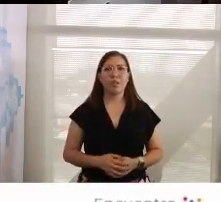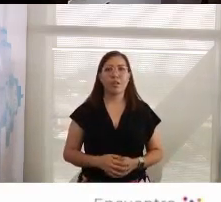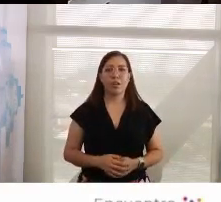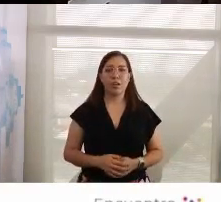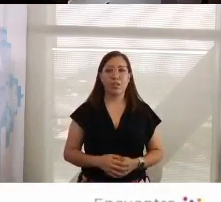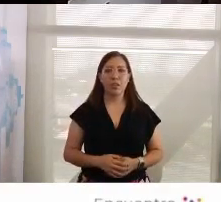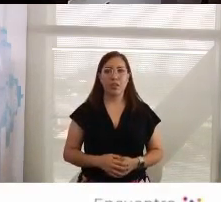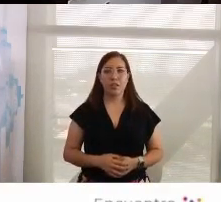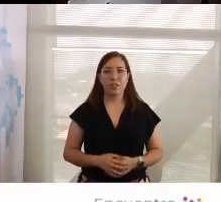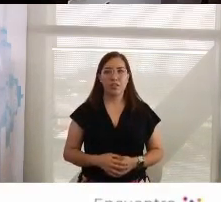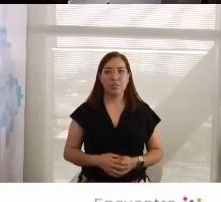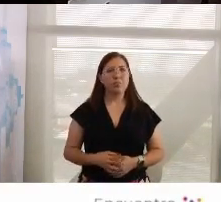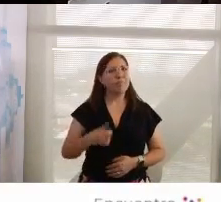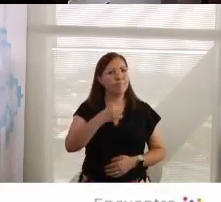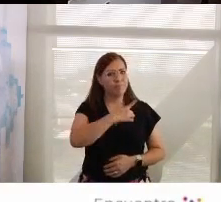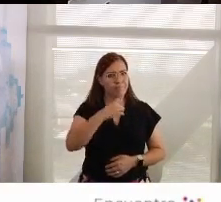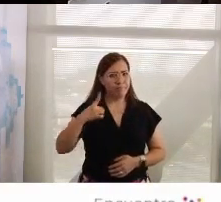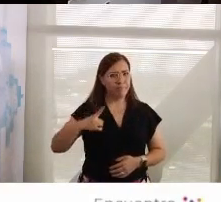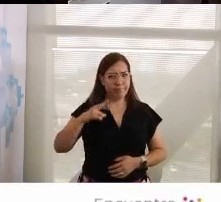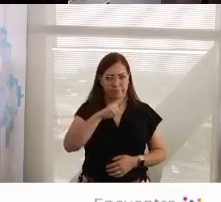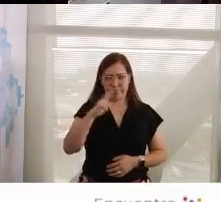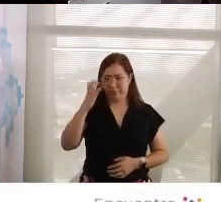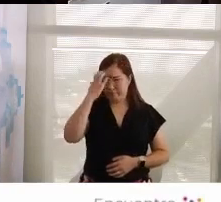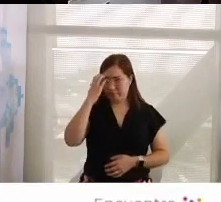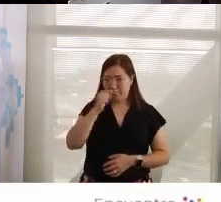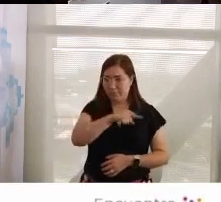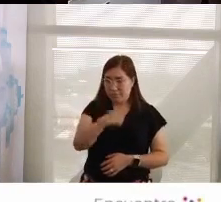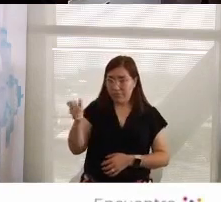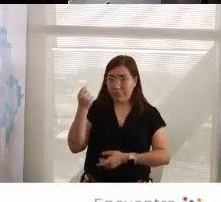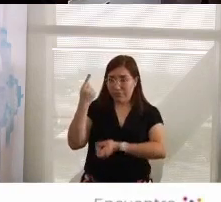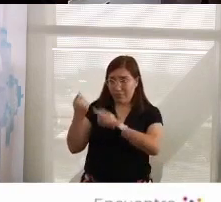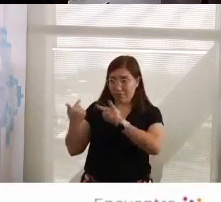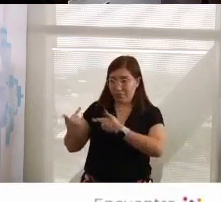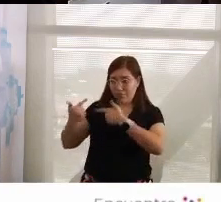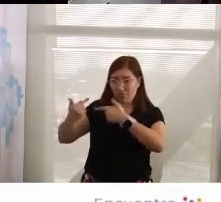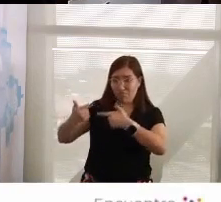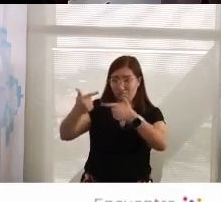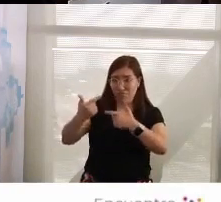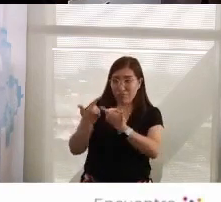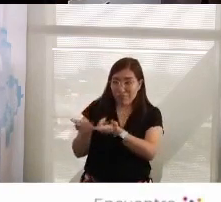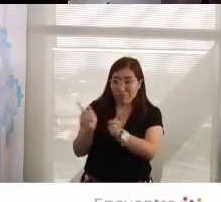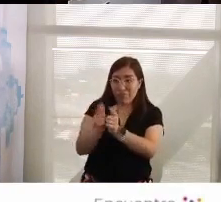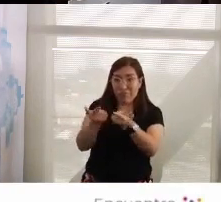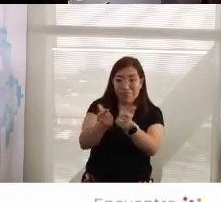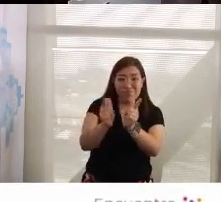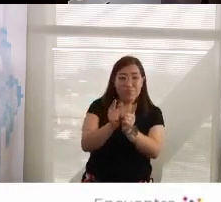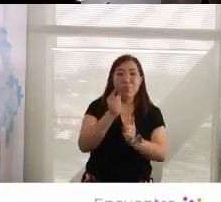de reconocer que hay ciertas generaciones que dicen, es más fácil para mí